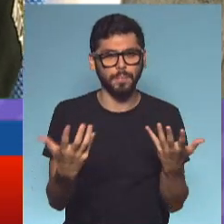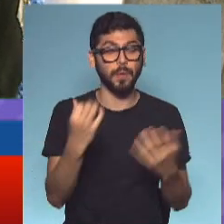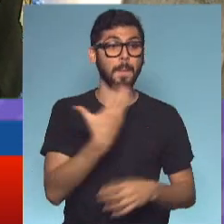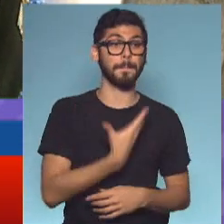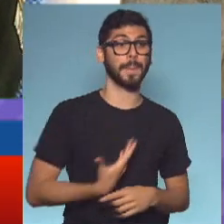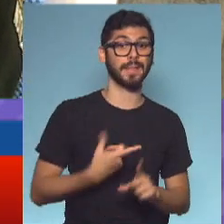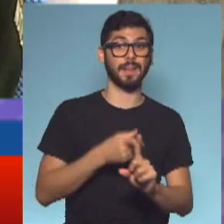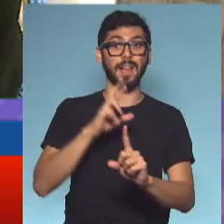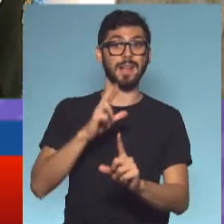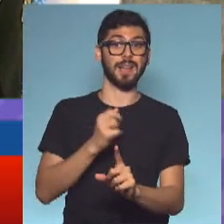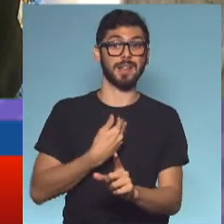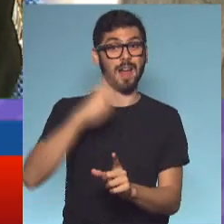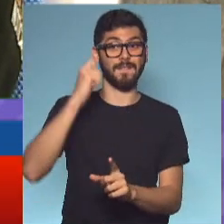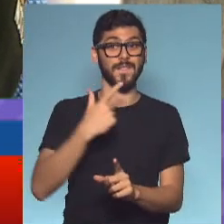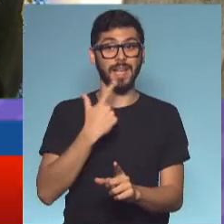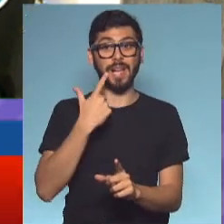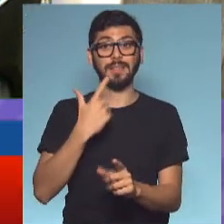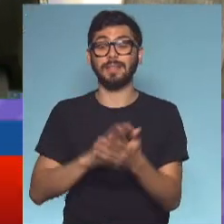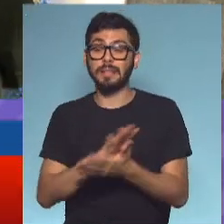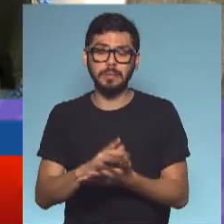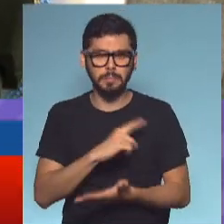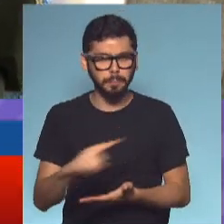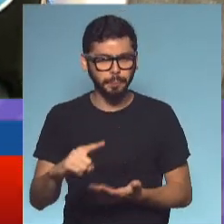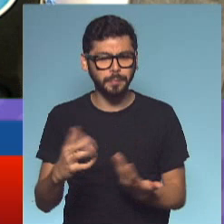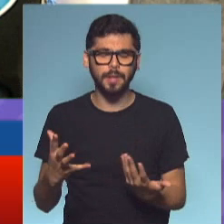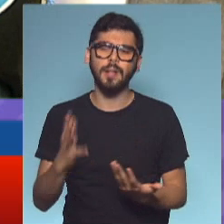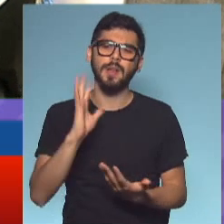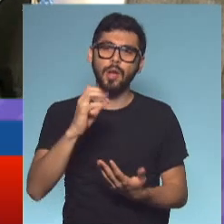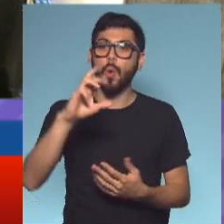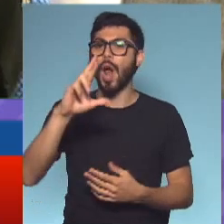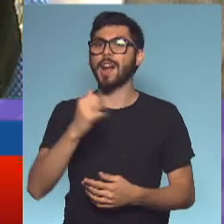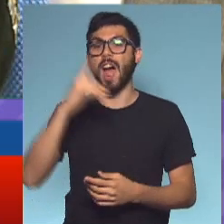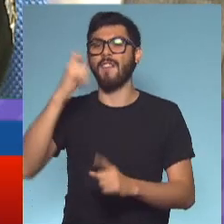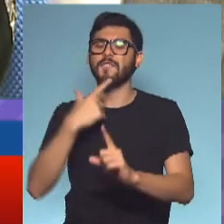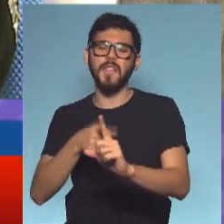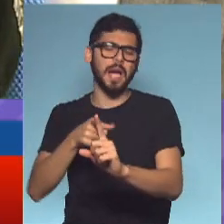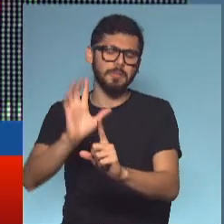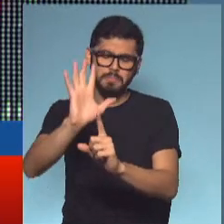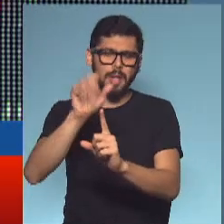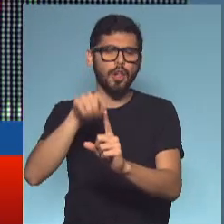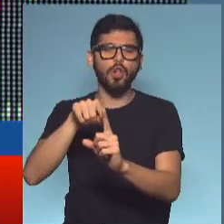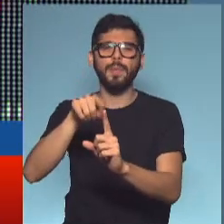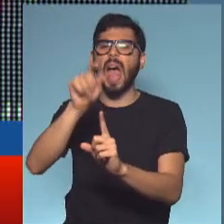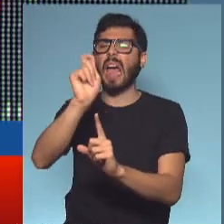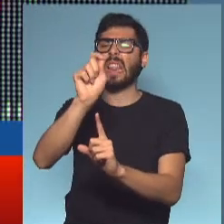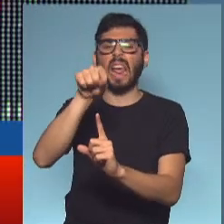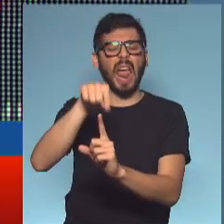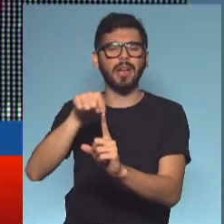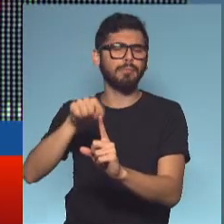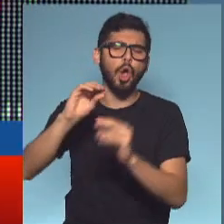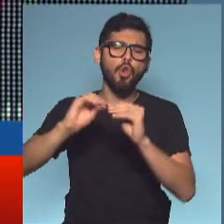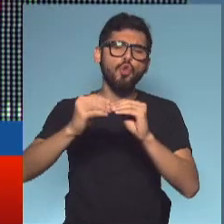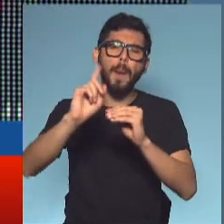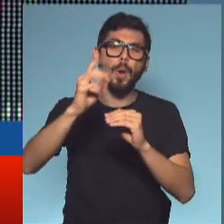presidente y propio Rafeca para no llegar a esta situación límite. Más allá o más acá de Rafeca, el problema no es el nombre propio que vaya a ocupar la